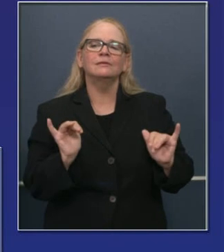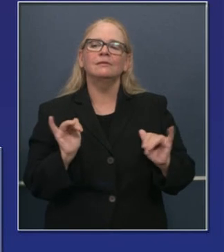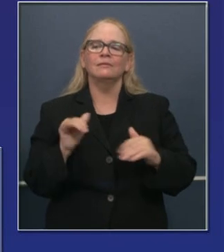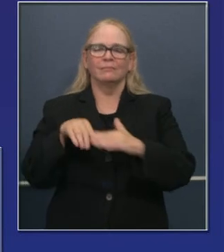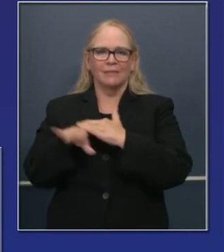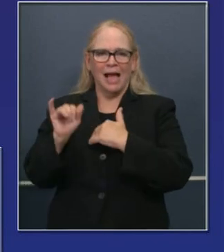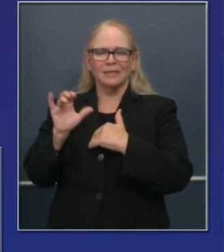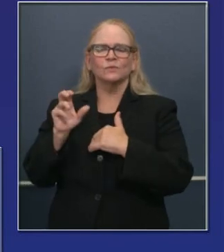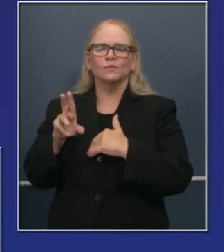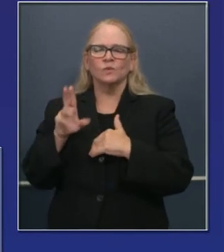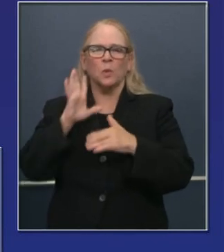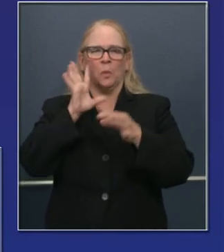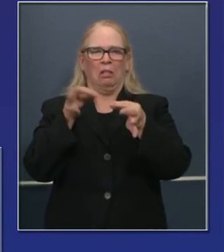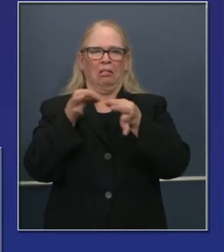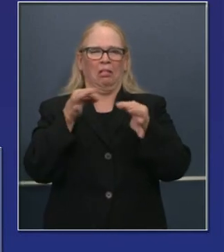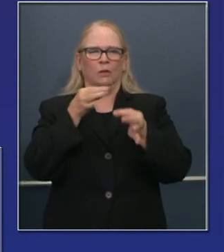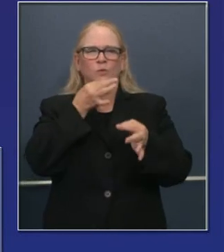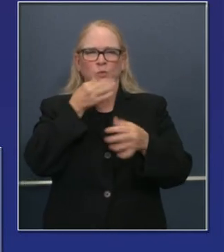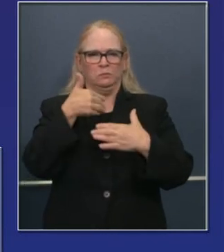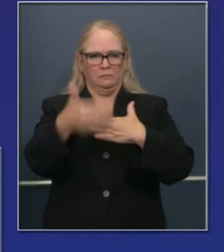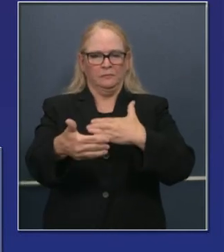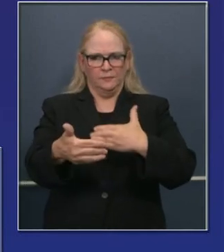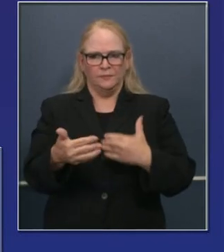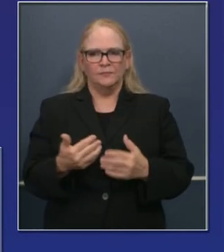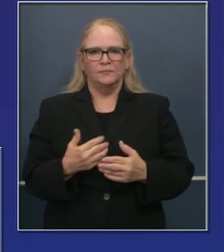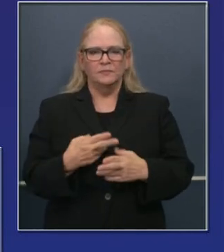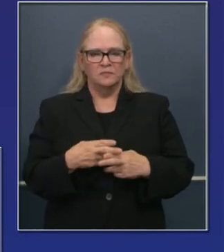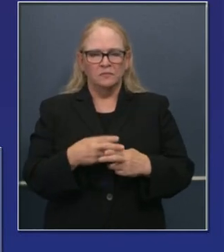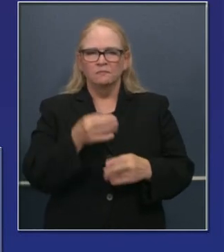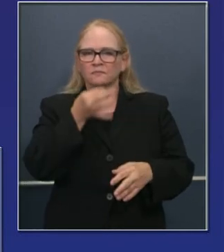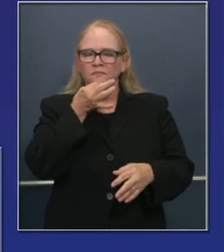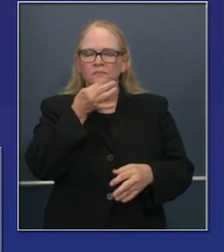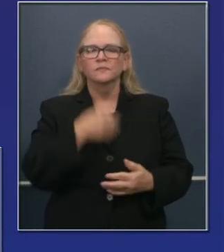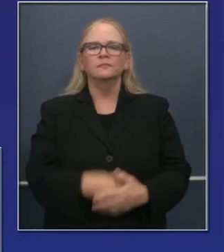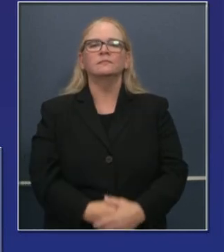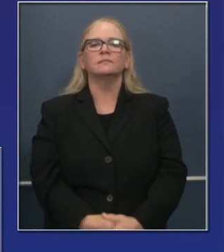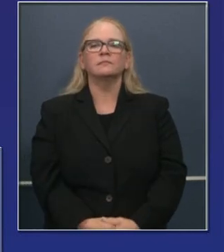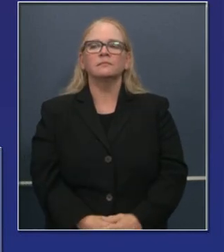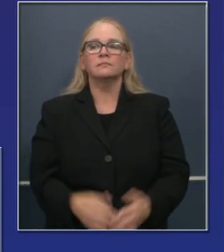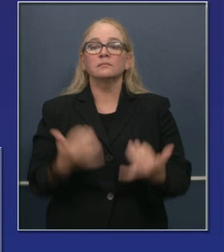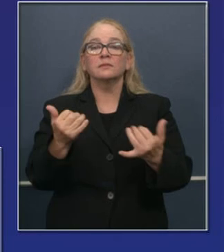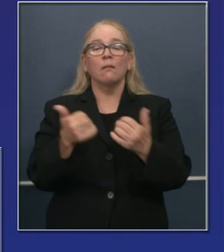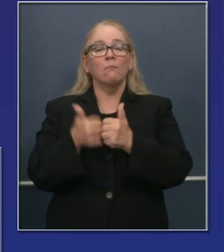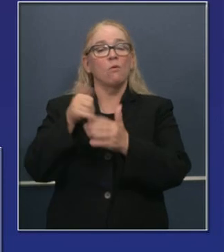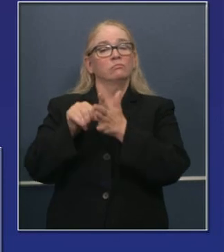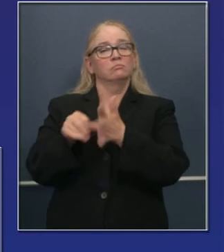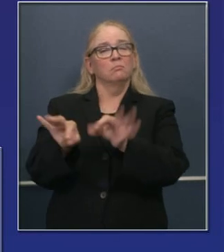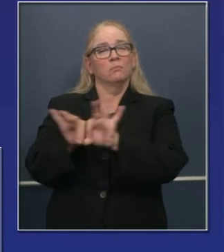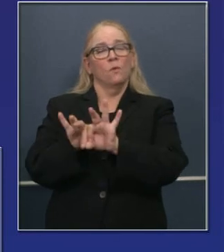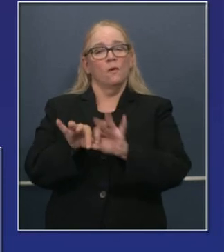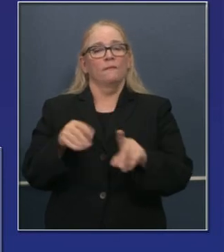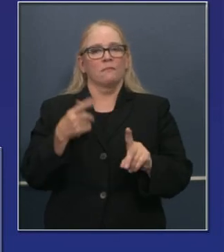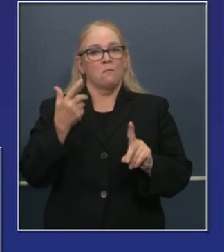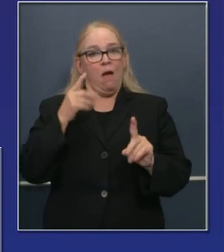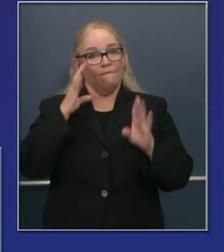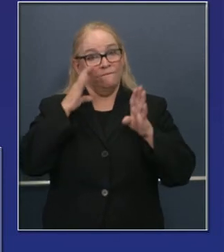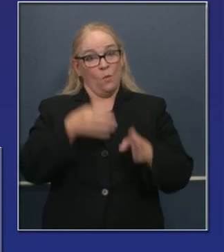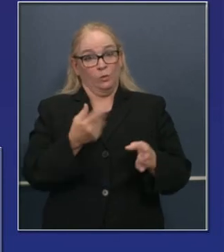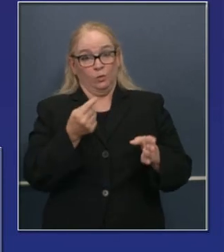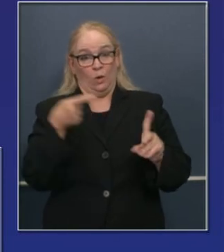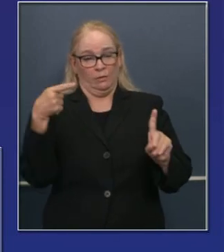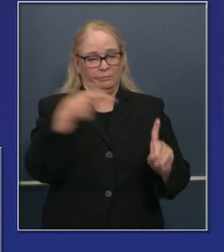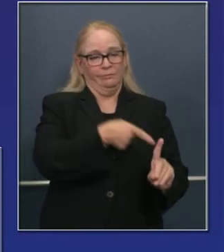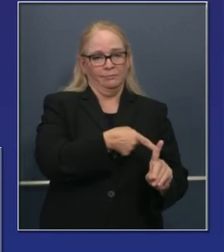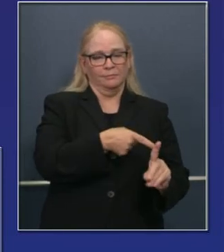y unidades de cuidados intensivos, compartiremos estos datos con ustedes en un momento. Se convierte todavía más esencial en que